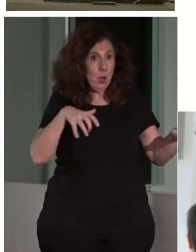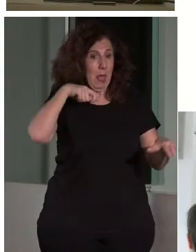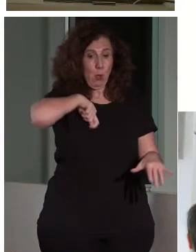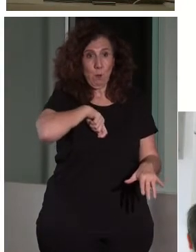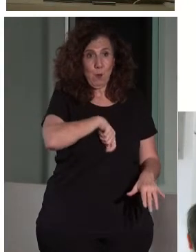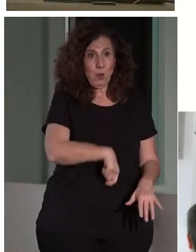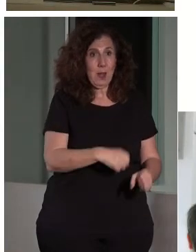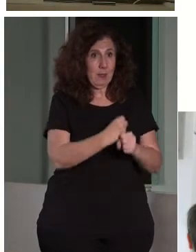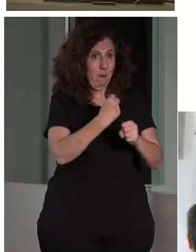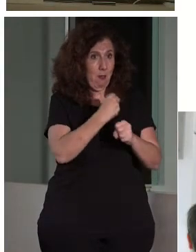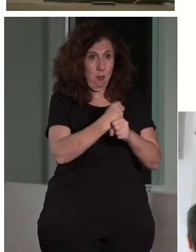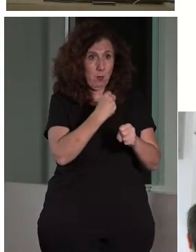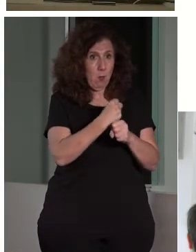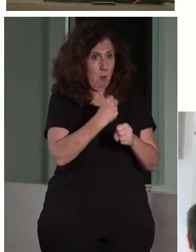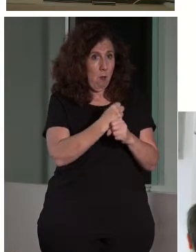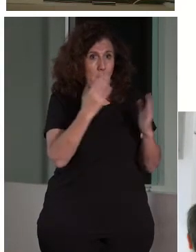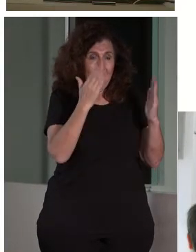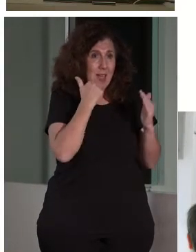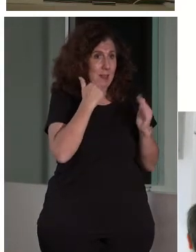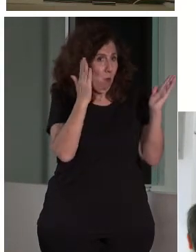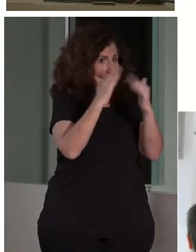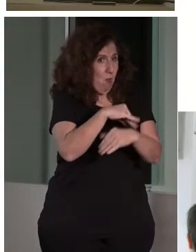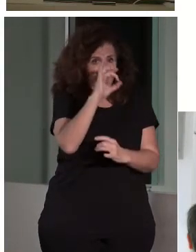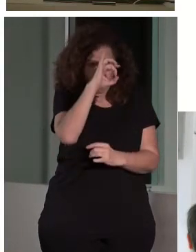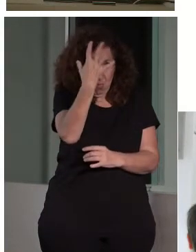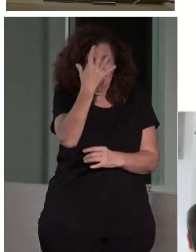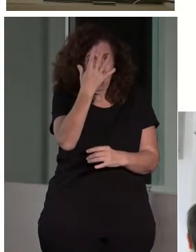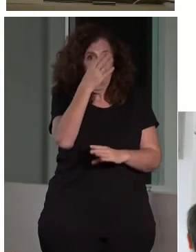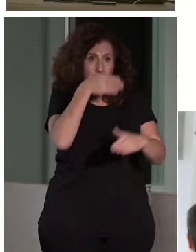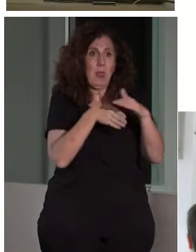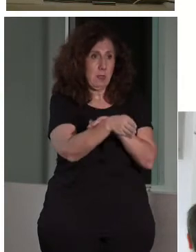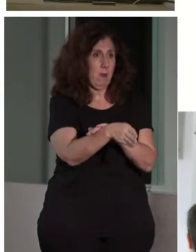ellos, no tienen mucha idea, incluidos los arquitectos, de accesibilidad.